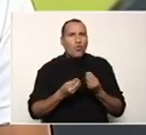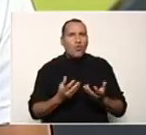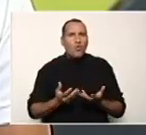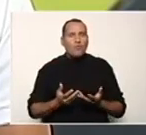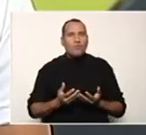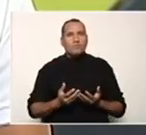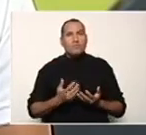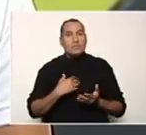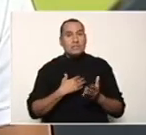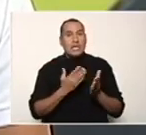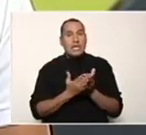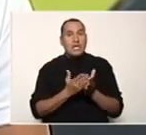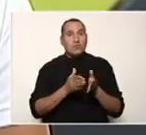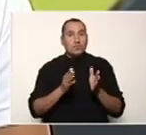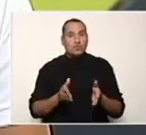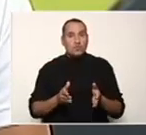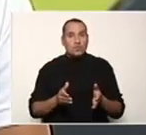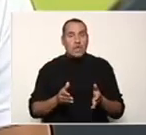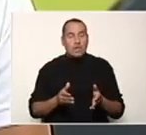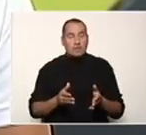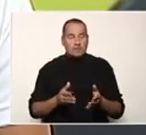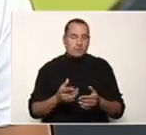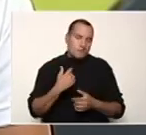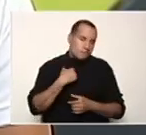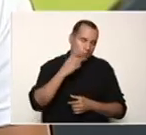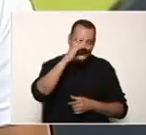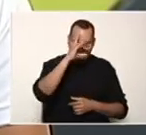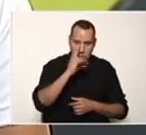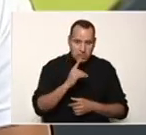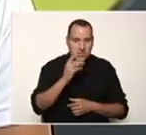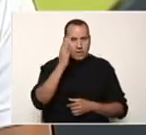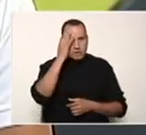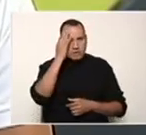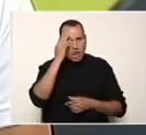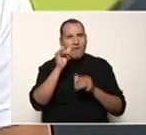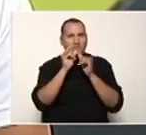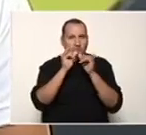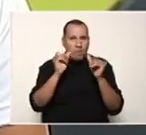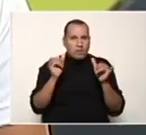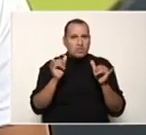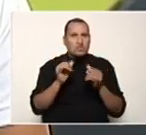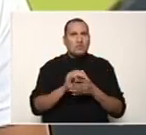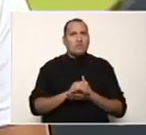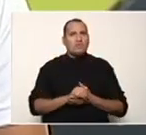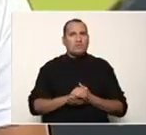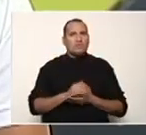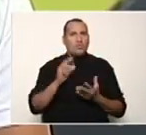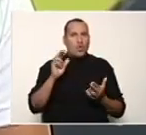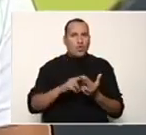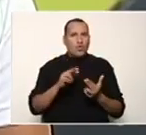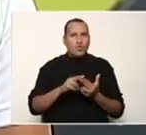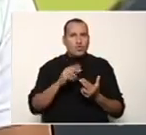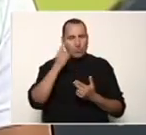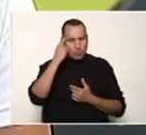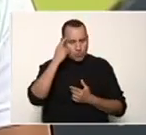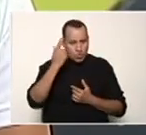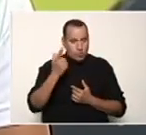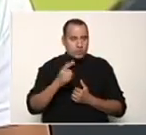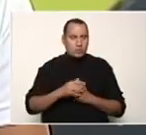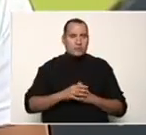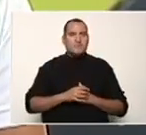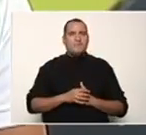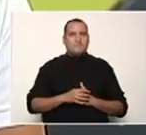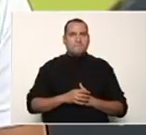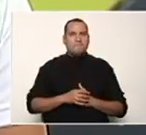nuestro estudiante con necesidades educativas especiales o con discapacidad maneja muchísima información muy útil al respecto. Y esto no solamente